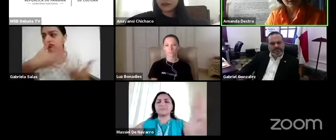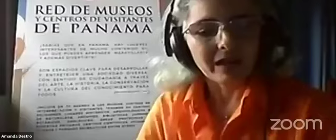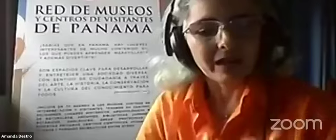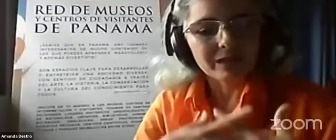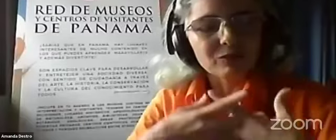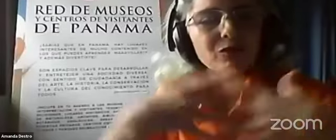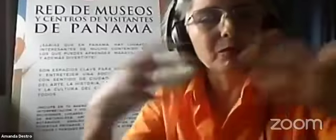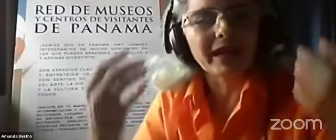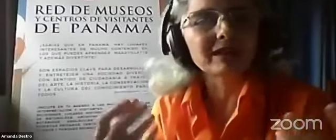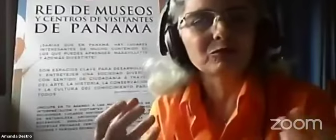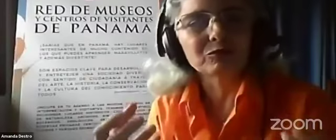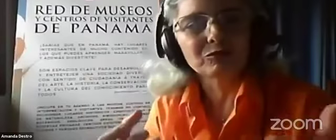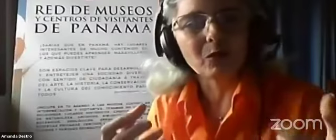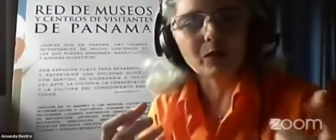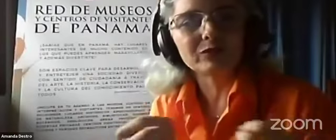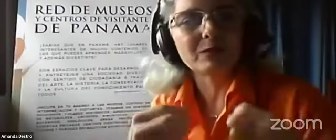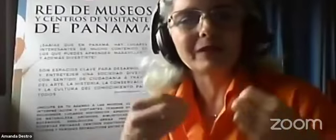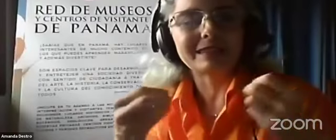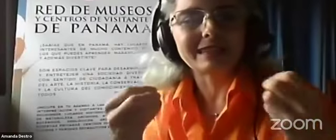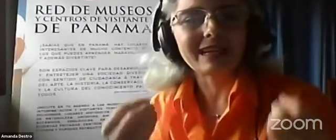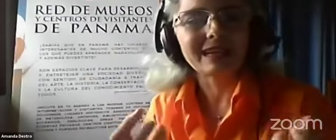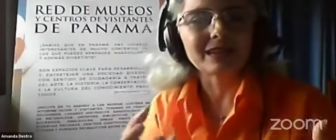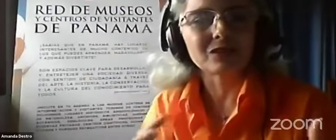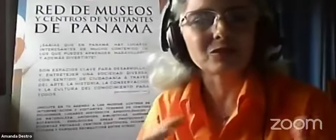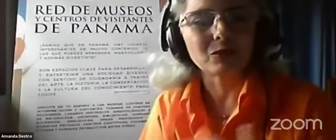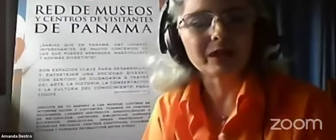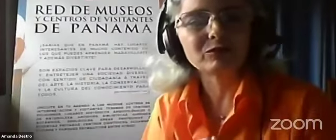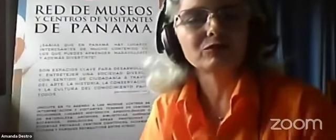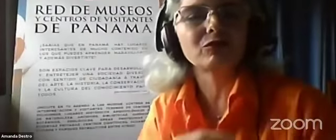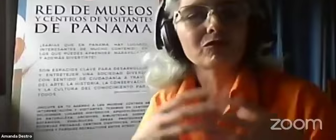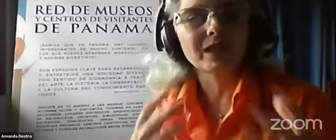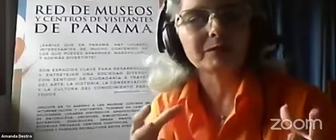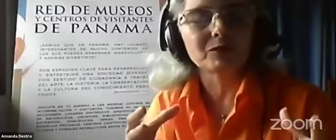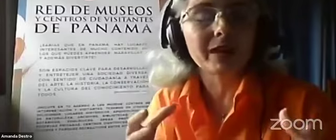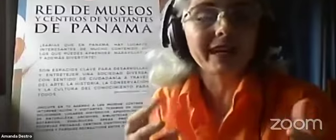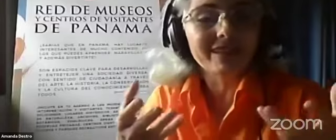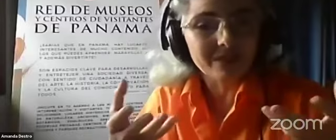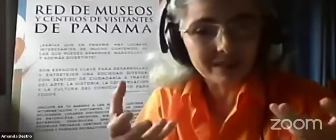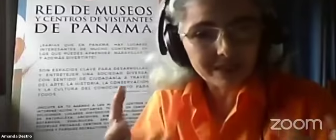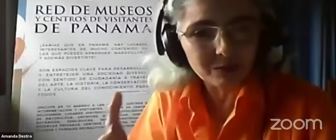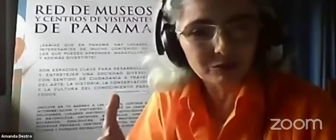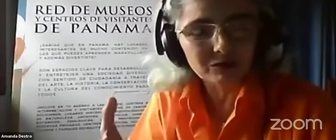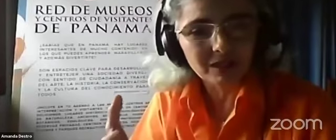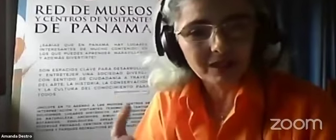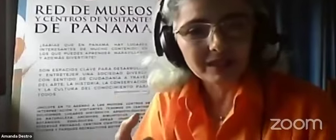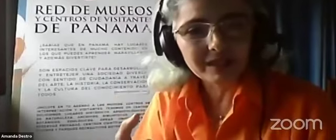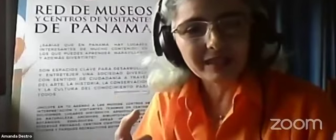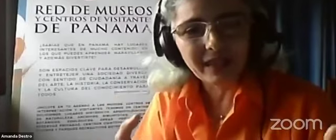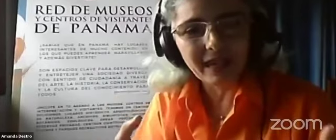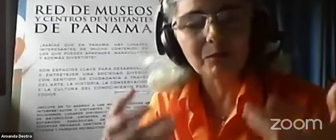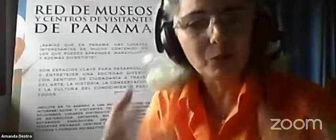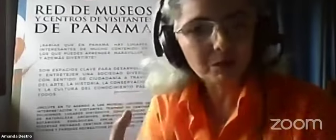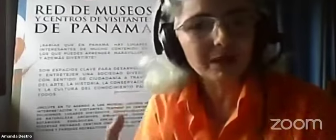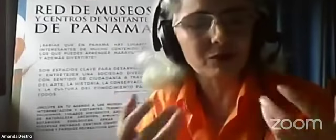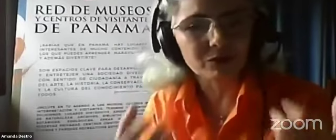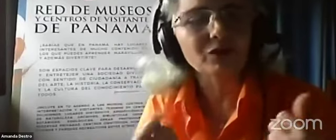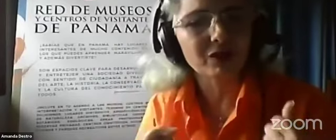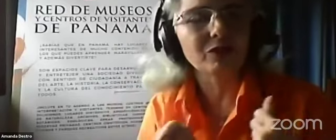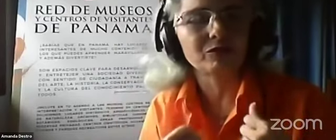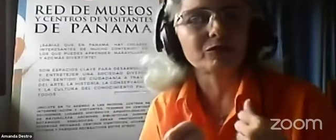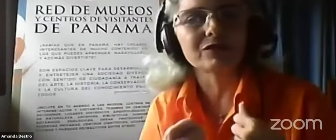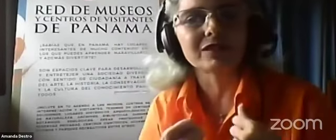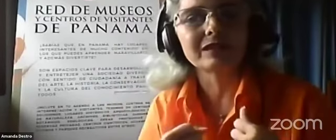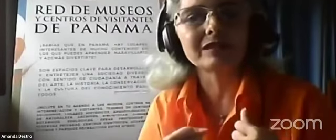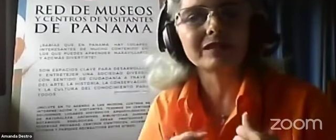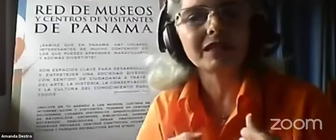Estos objetos o estos materiales o estos conceptos quedan vacíos si el público no los